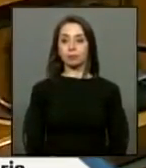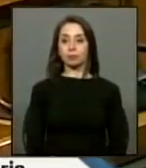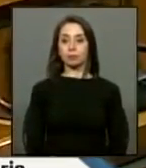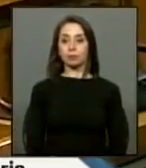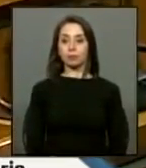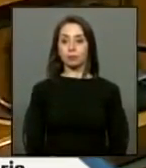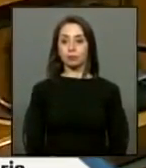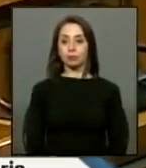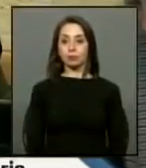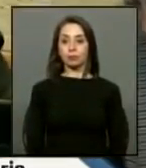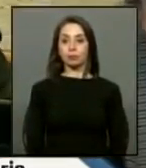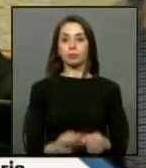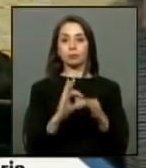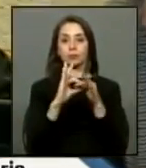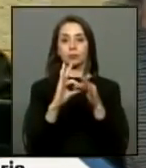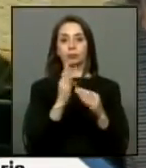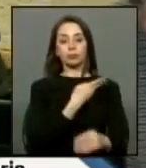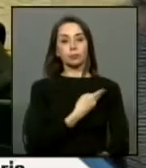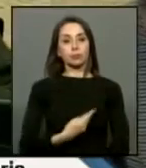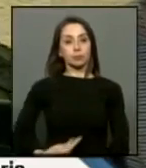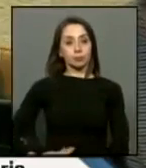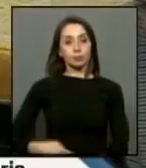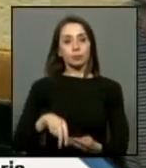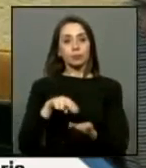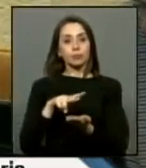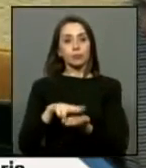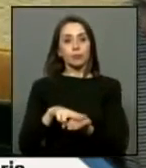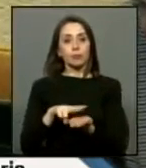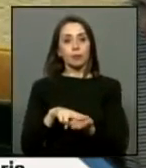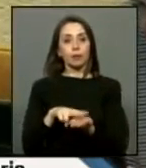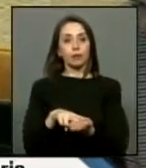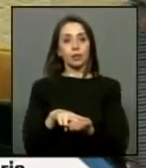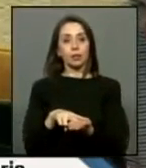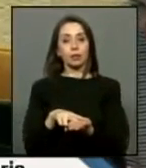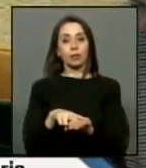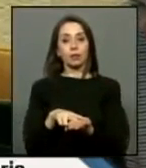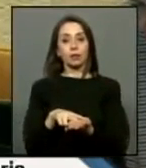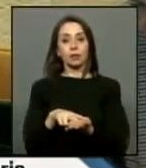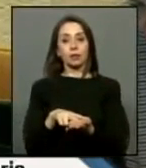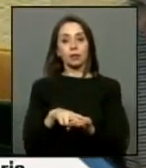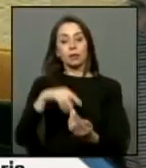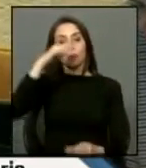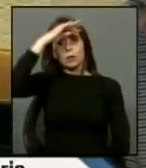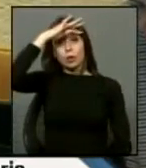gracias presidente la verdad que cuesta